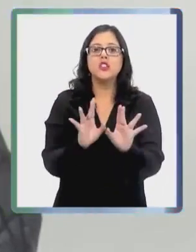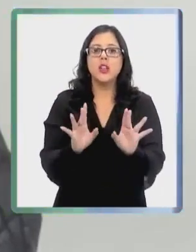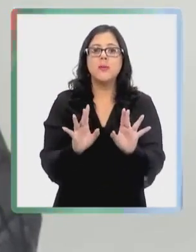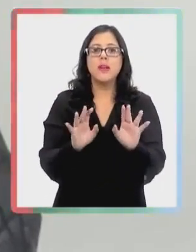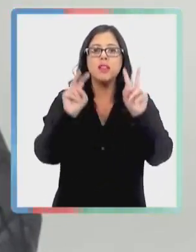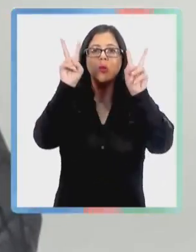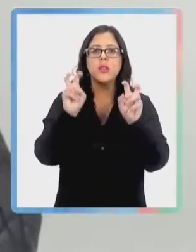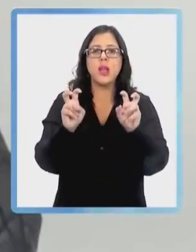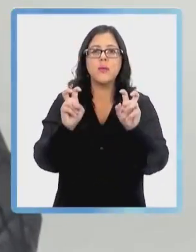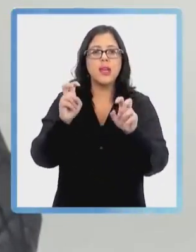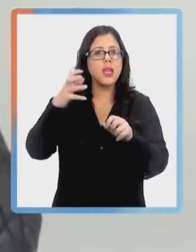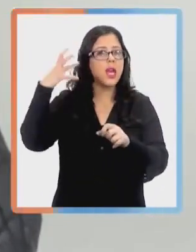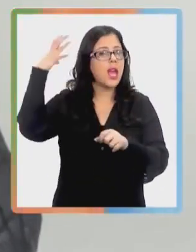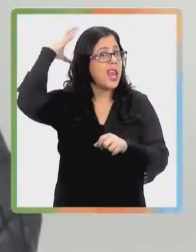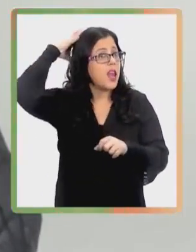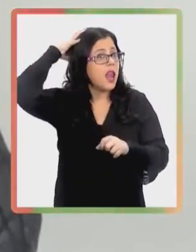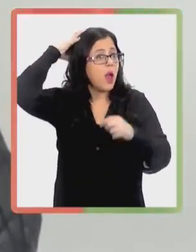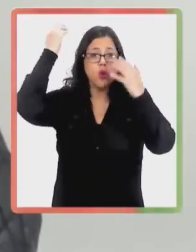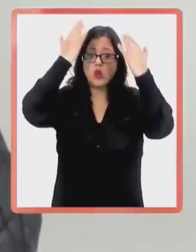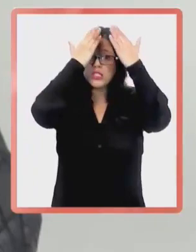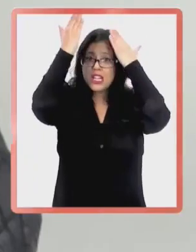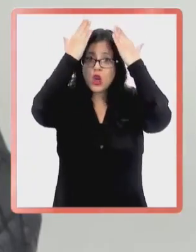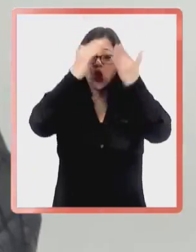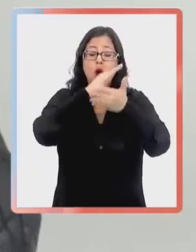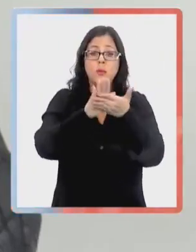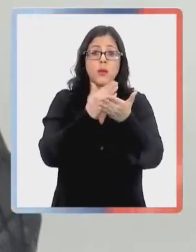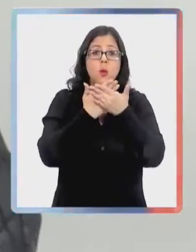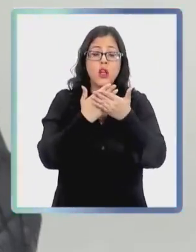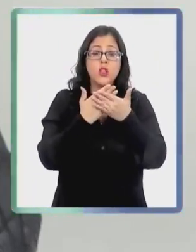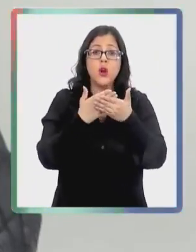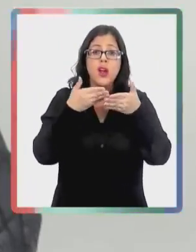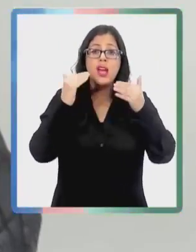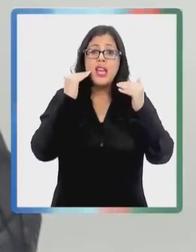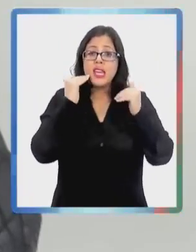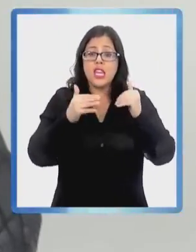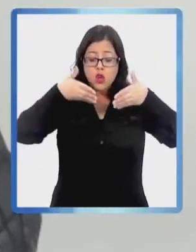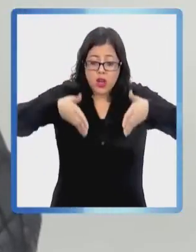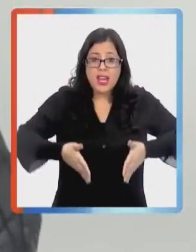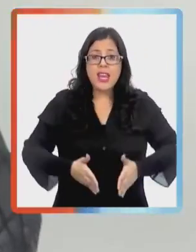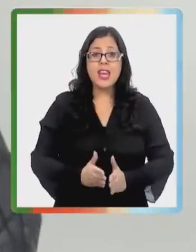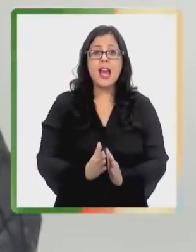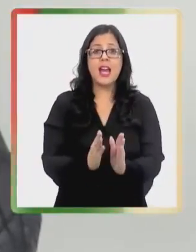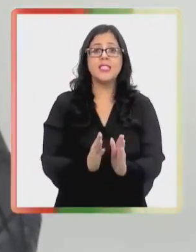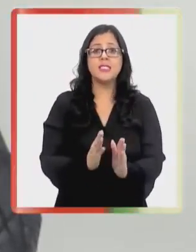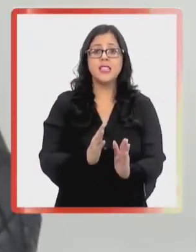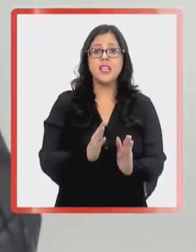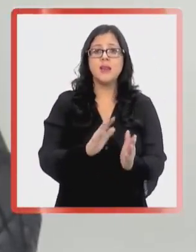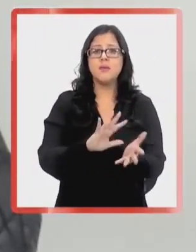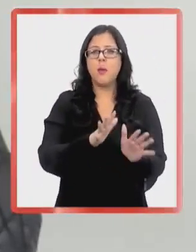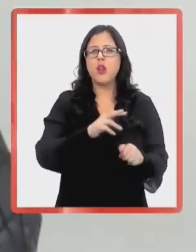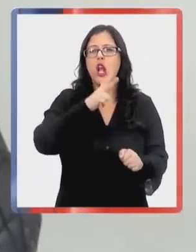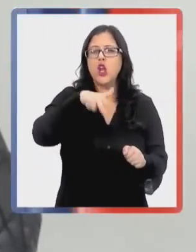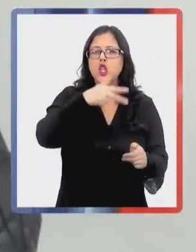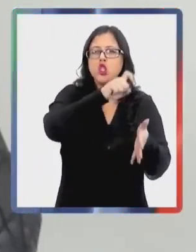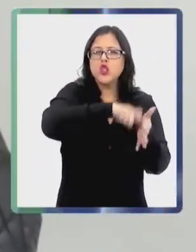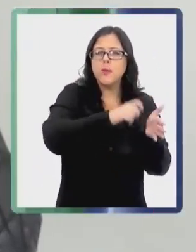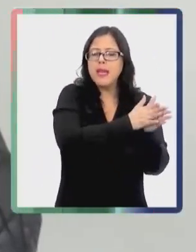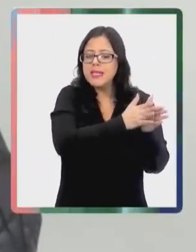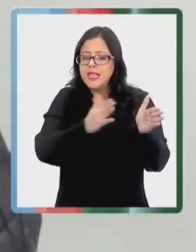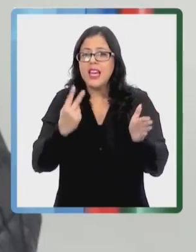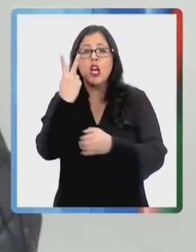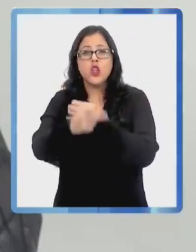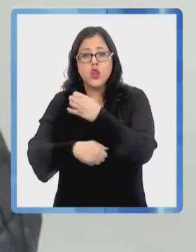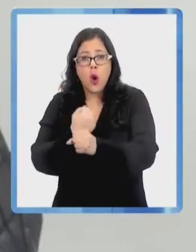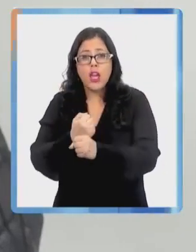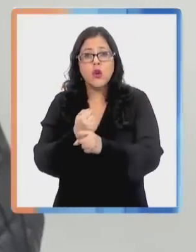diría, paradigma neuropsicológico y por lo tanto cuando el niño nace, después de los 18 meses, dos años, cuando